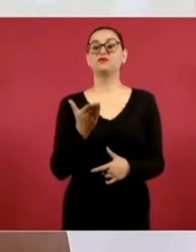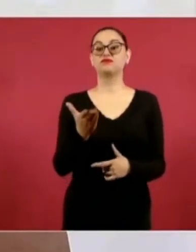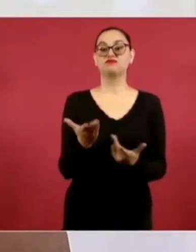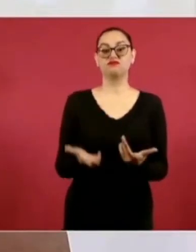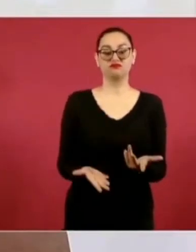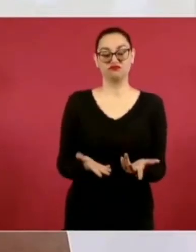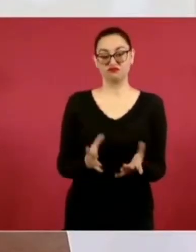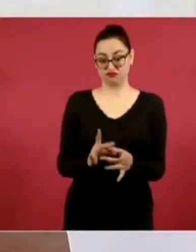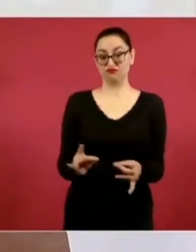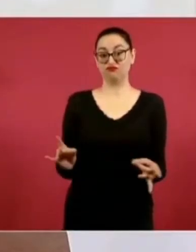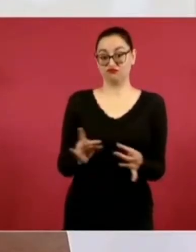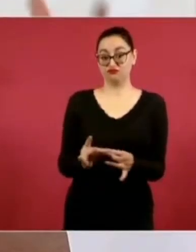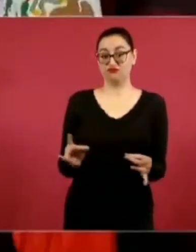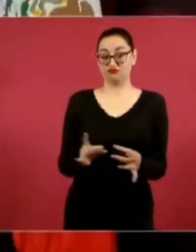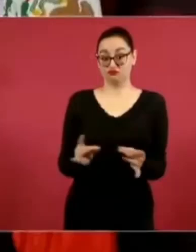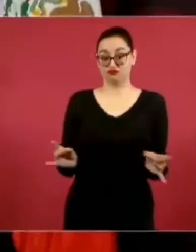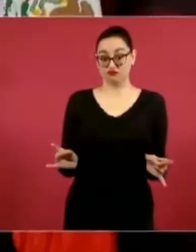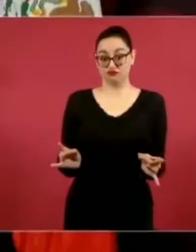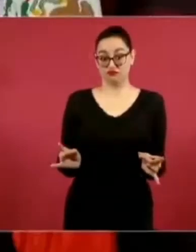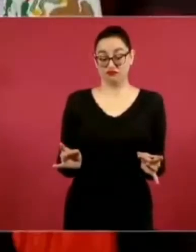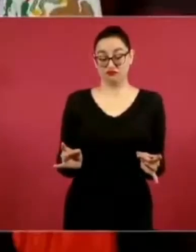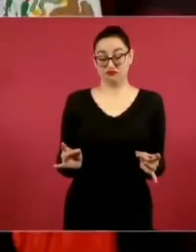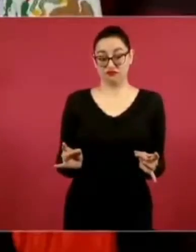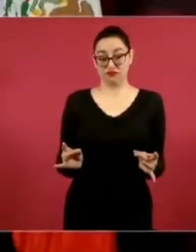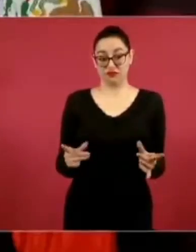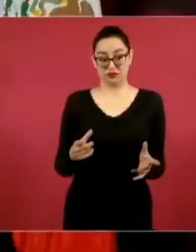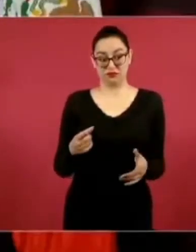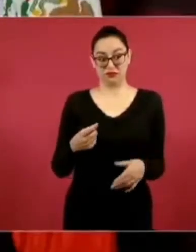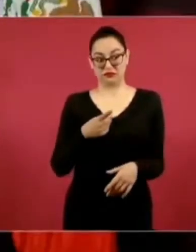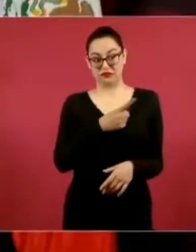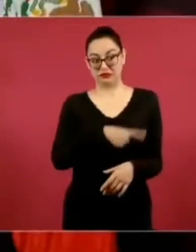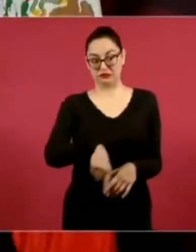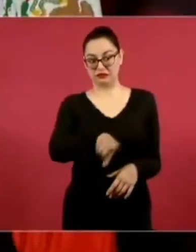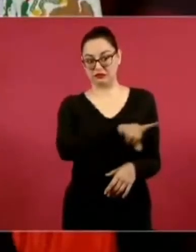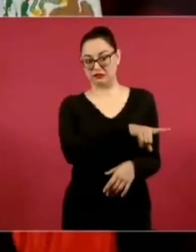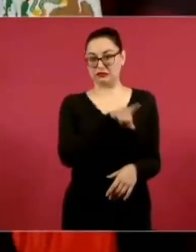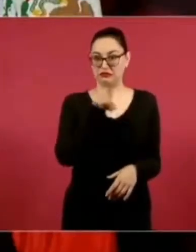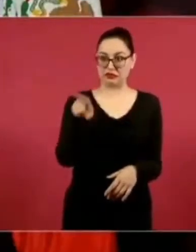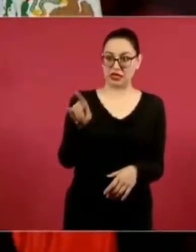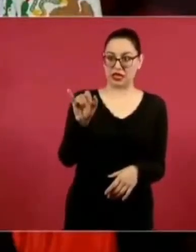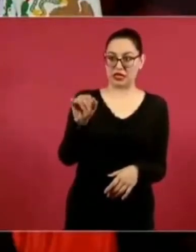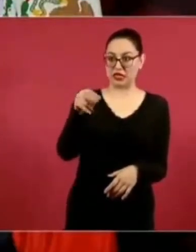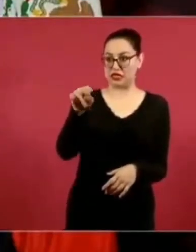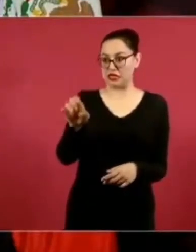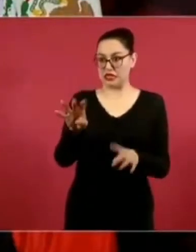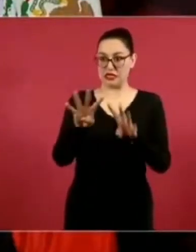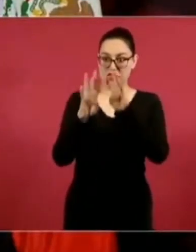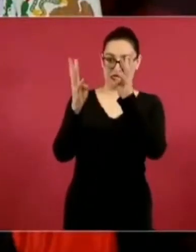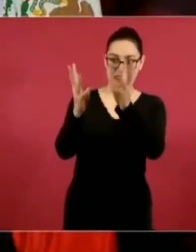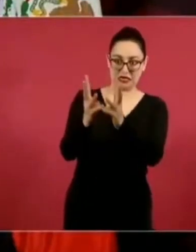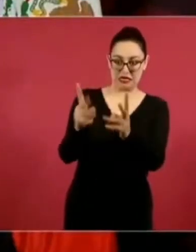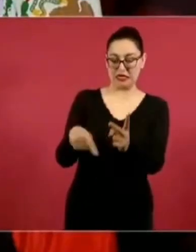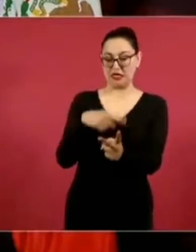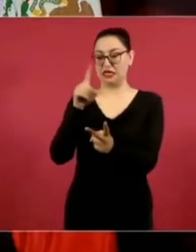se está presionando a consejeros,